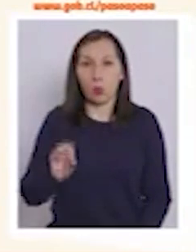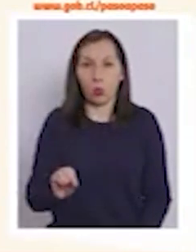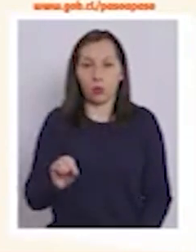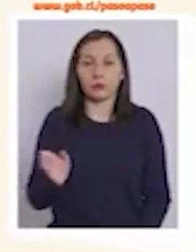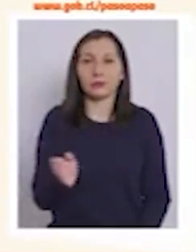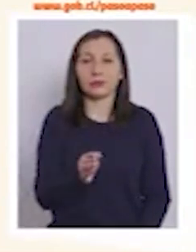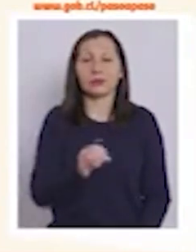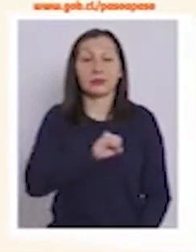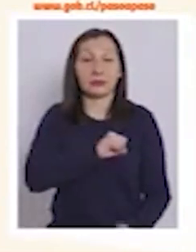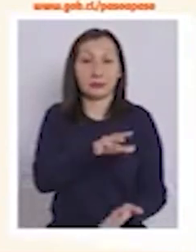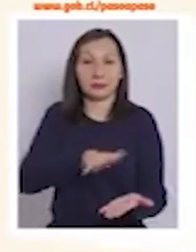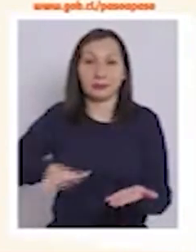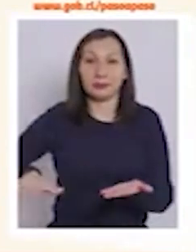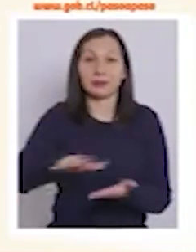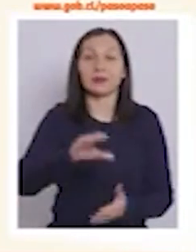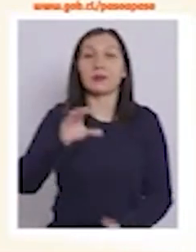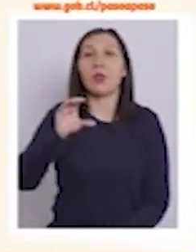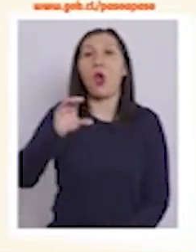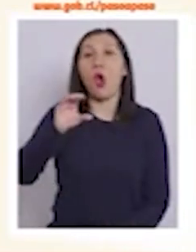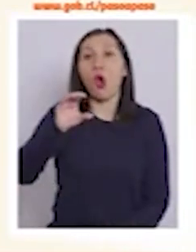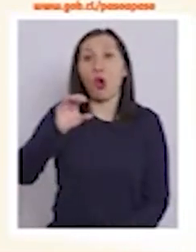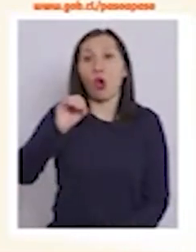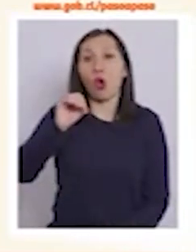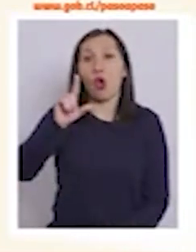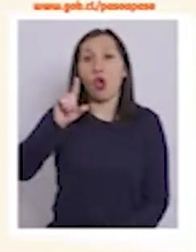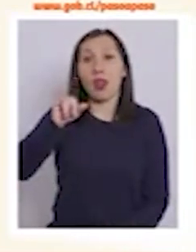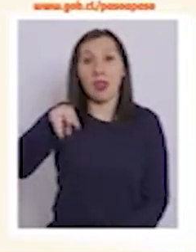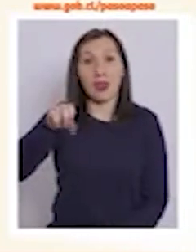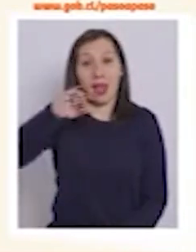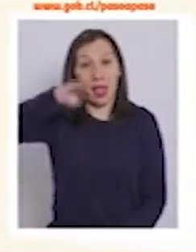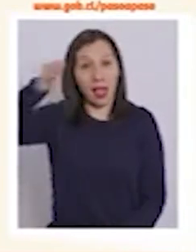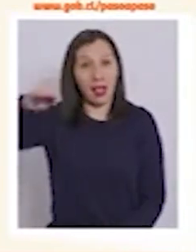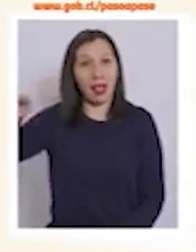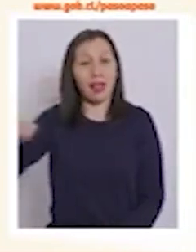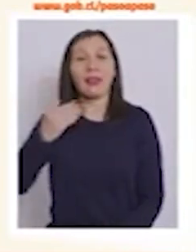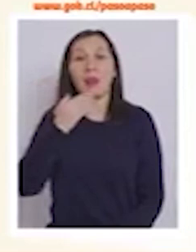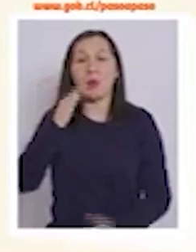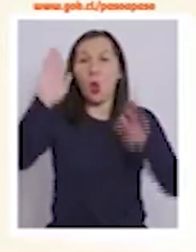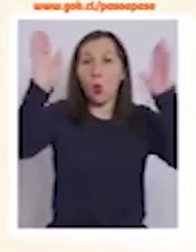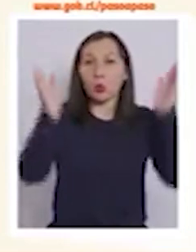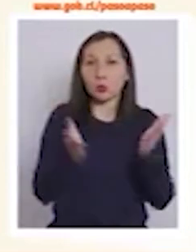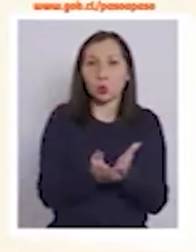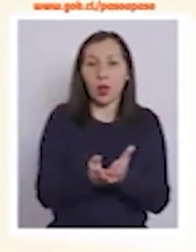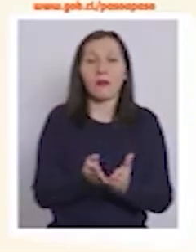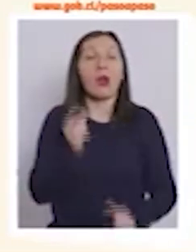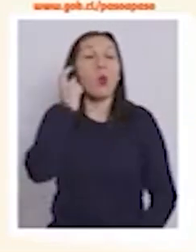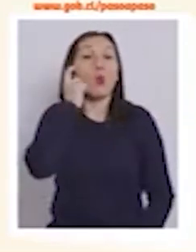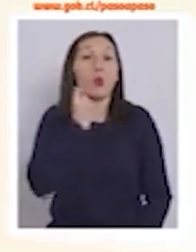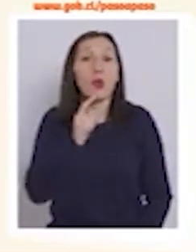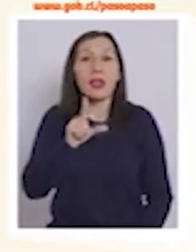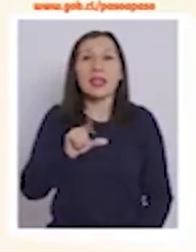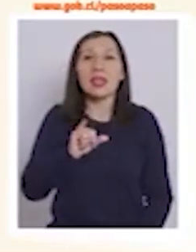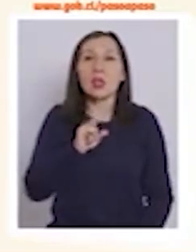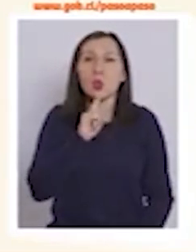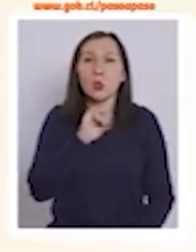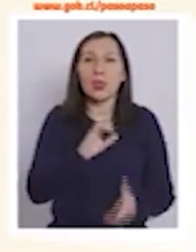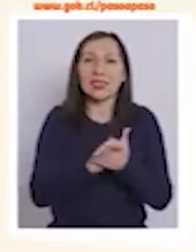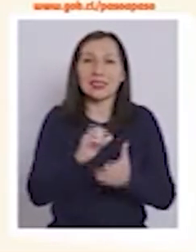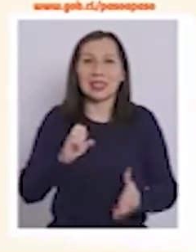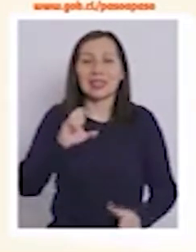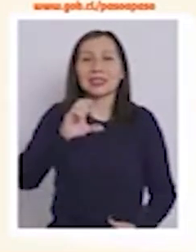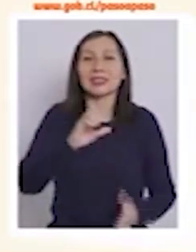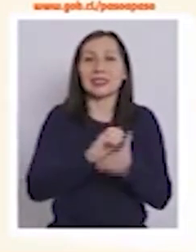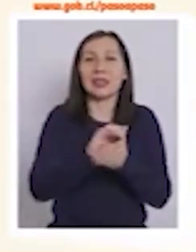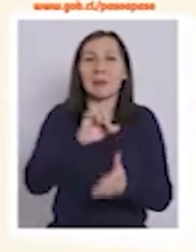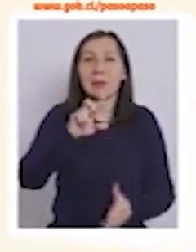región metropolitana, Colina y Huechuraba. En la región de O'Higgins, Litueche, Chépica,